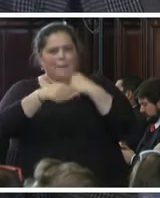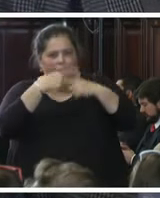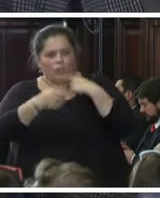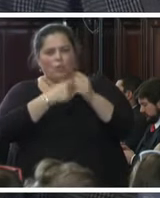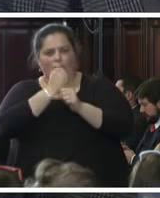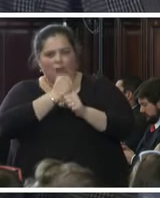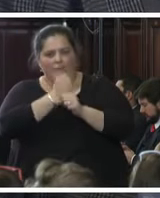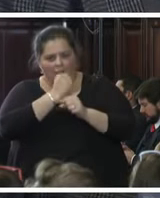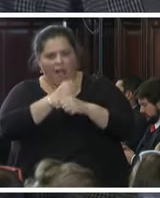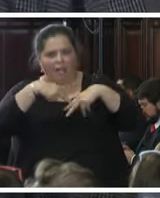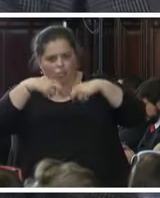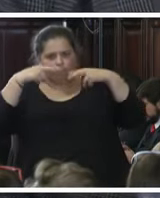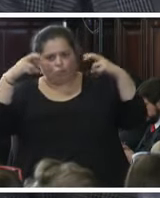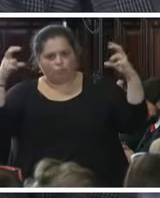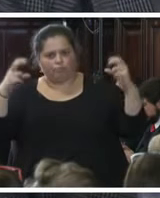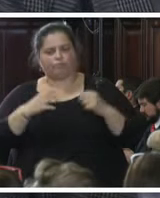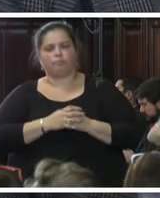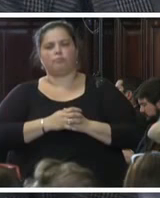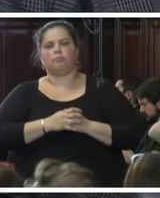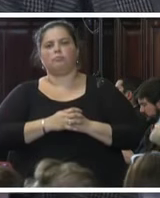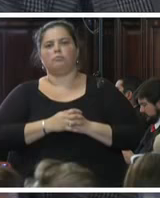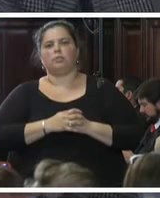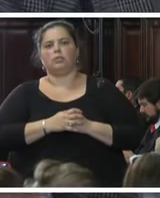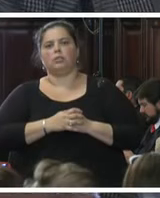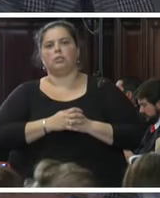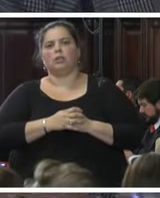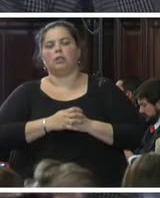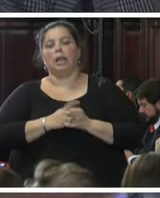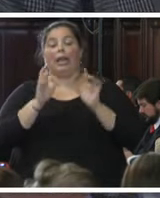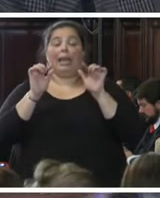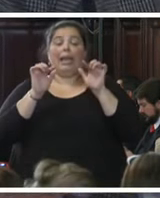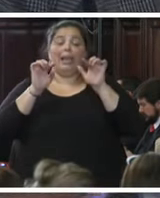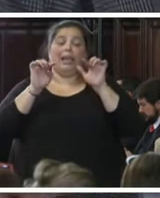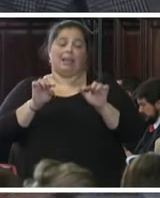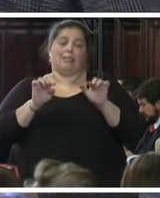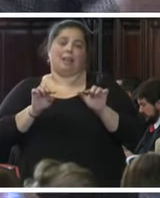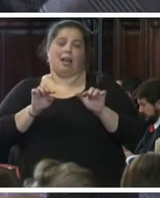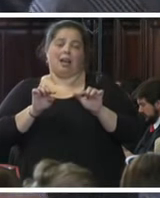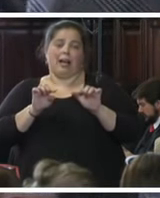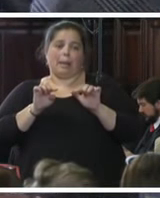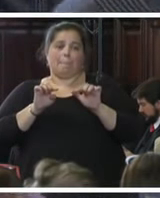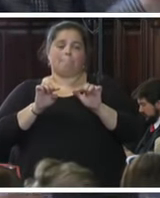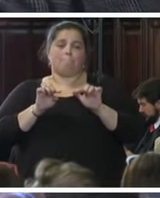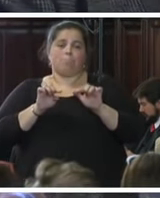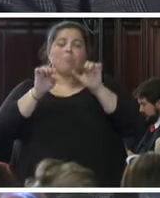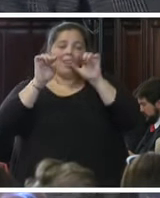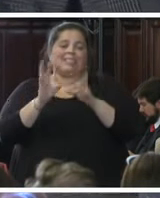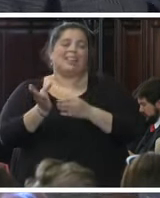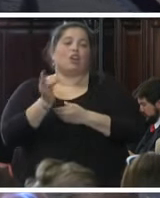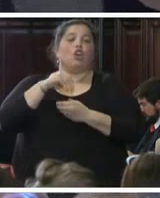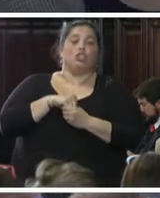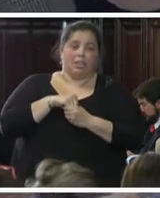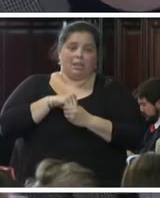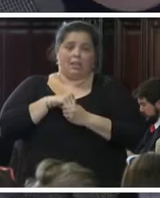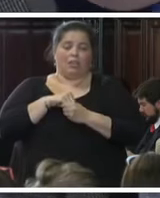pero que en ese contenido de esa